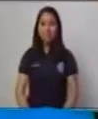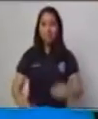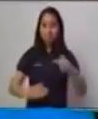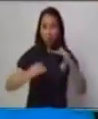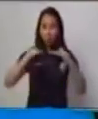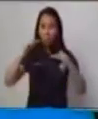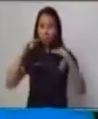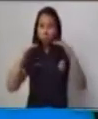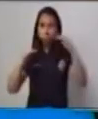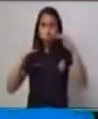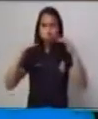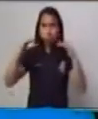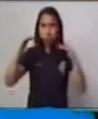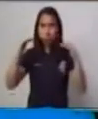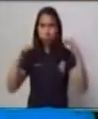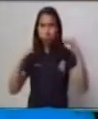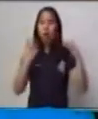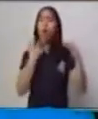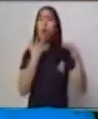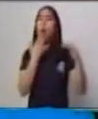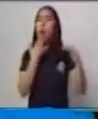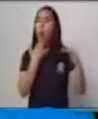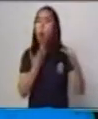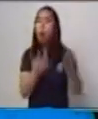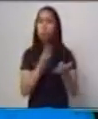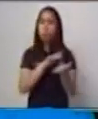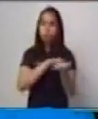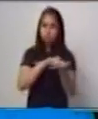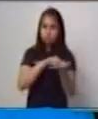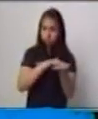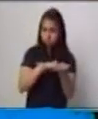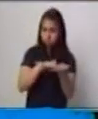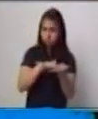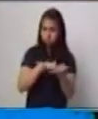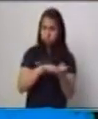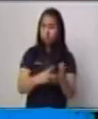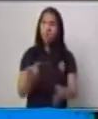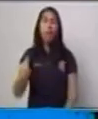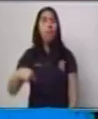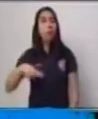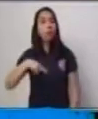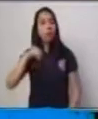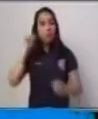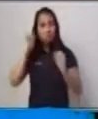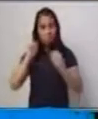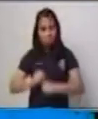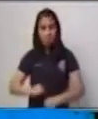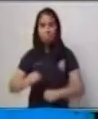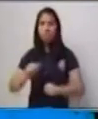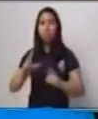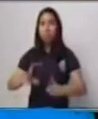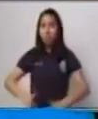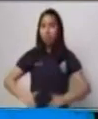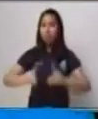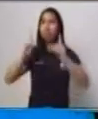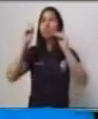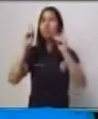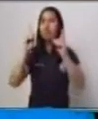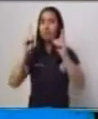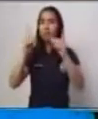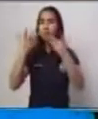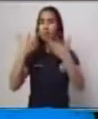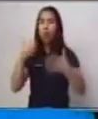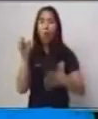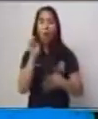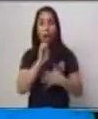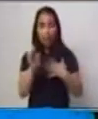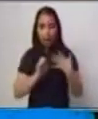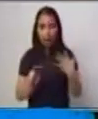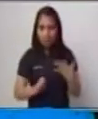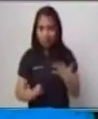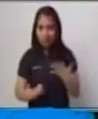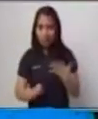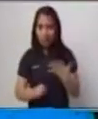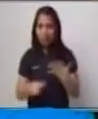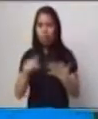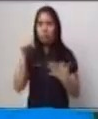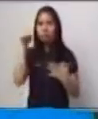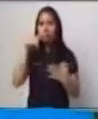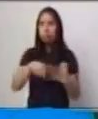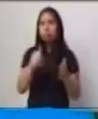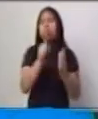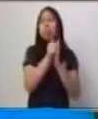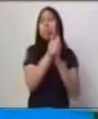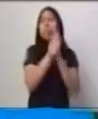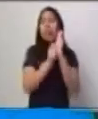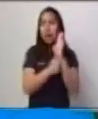Para nosotros poder desarrollar los principios de la composición, tenemos que ubicarnos en un punto focal,